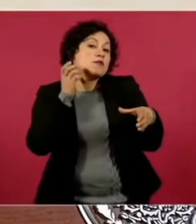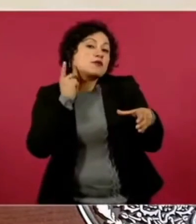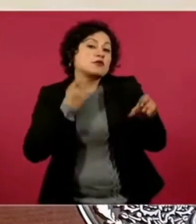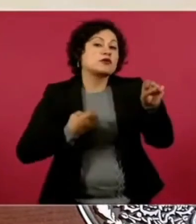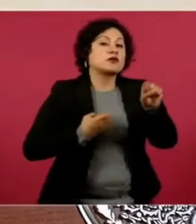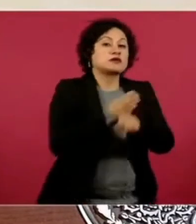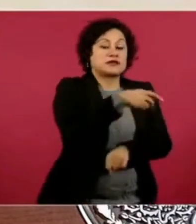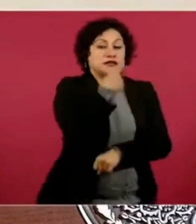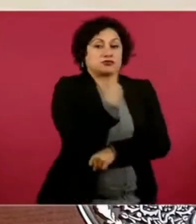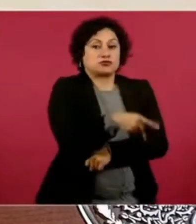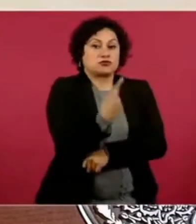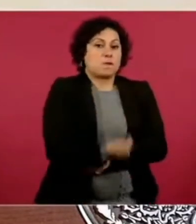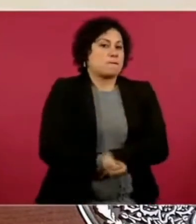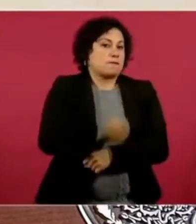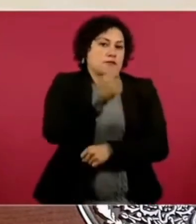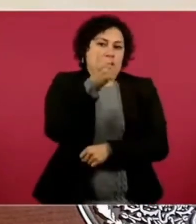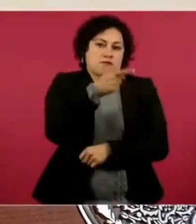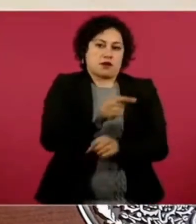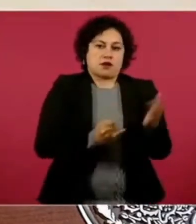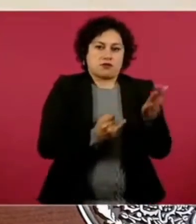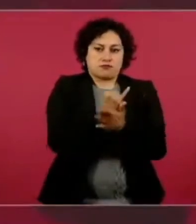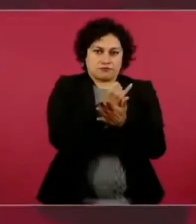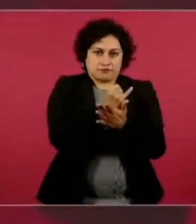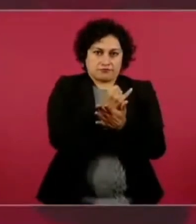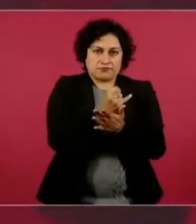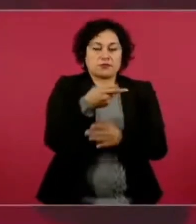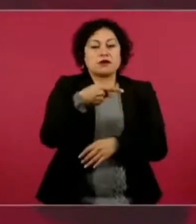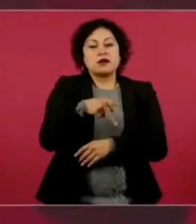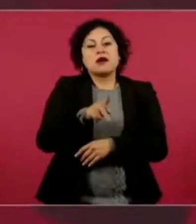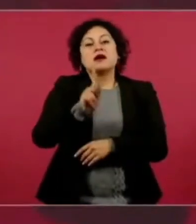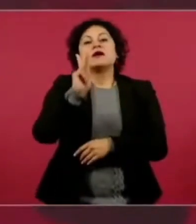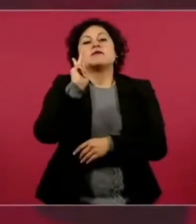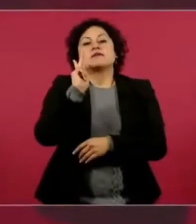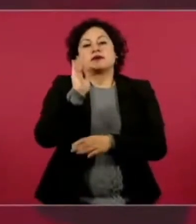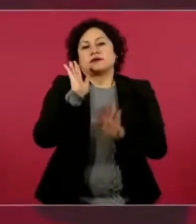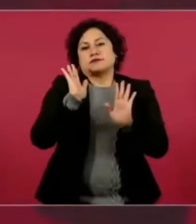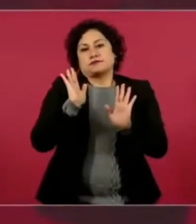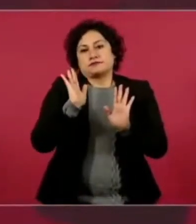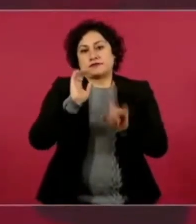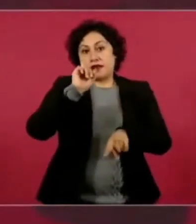Pero bueno, es una destitución,